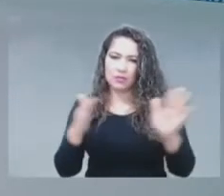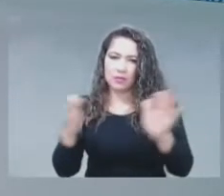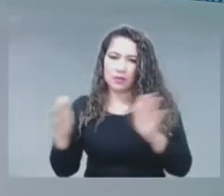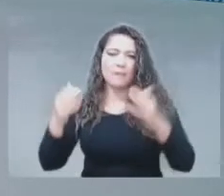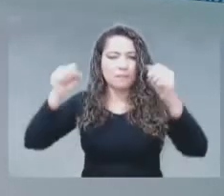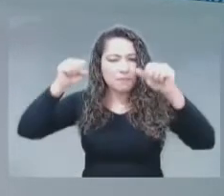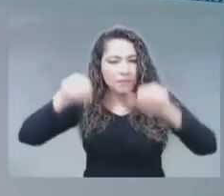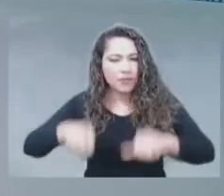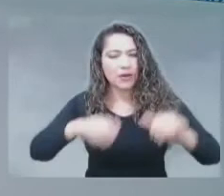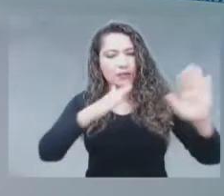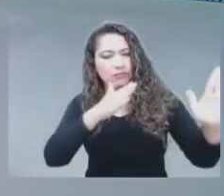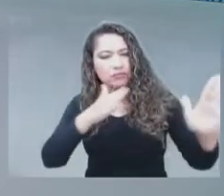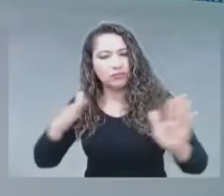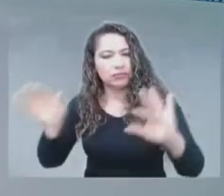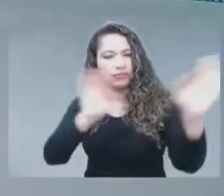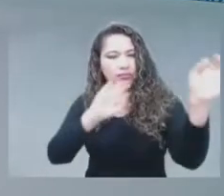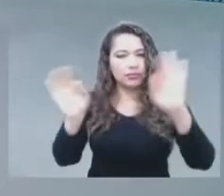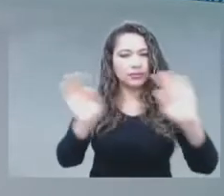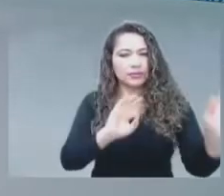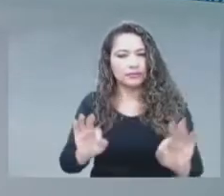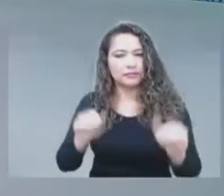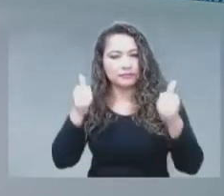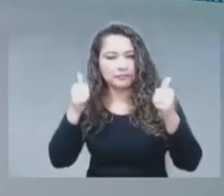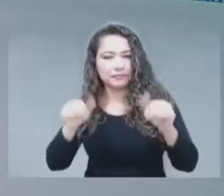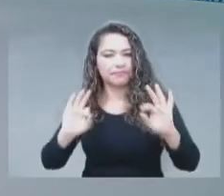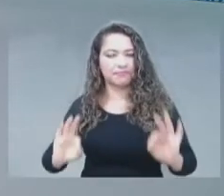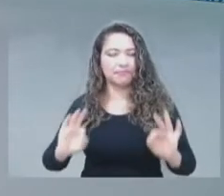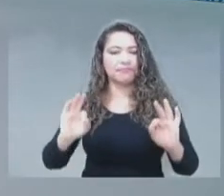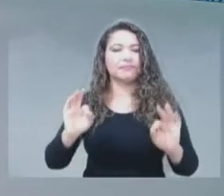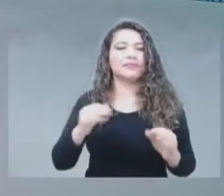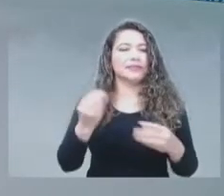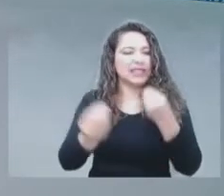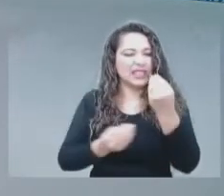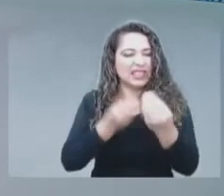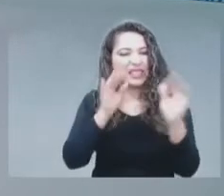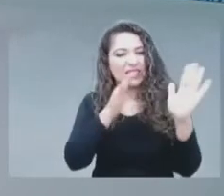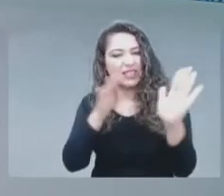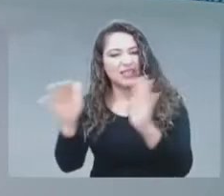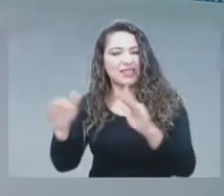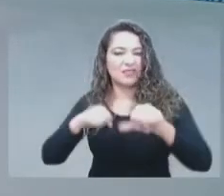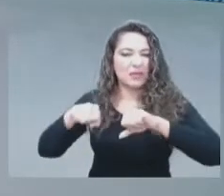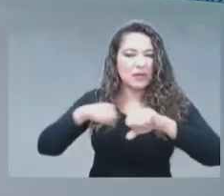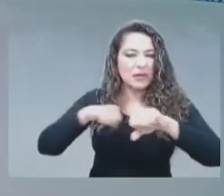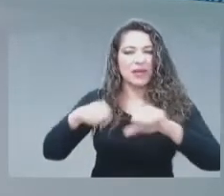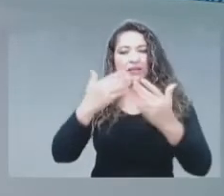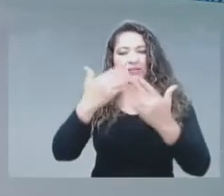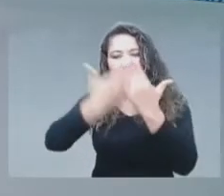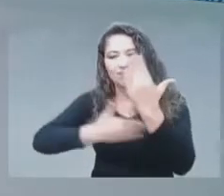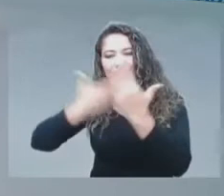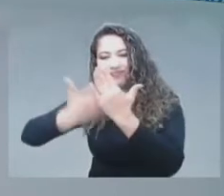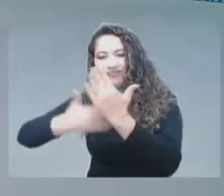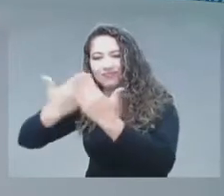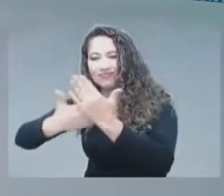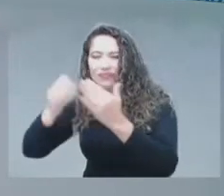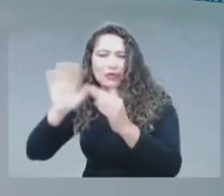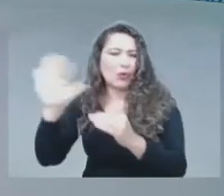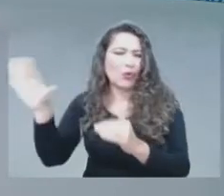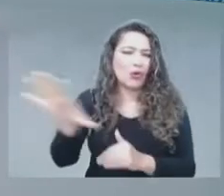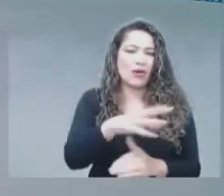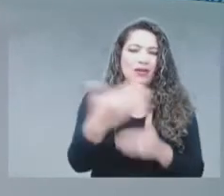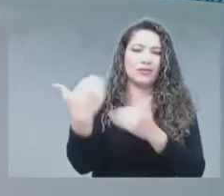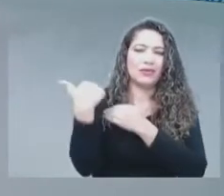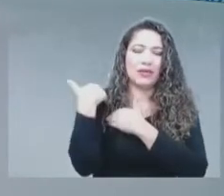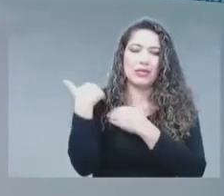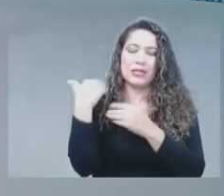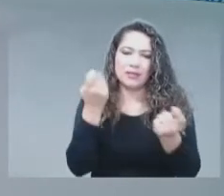esos trámites y todas las tareas que tenemos que hacer. Tenemos que entonces buscar que eso se haga en unos